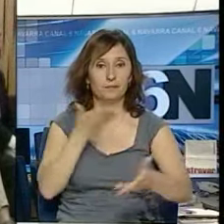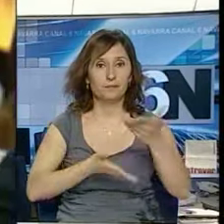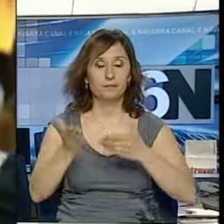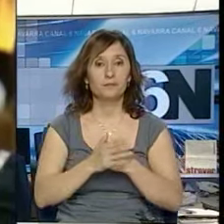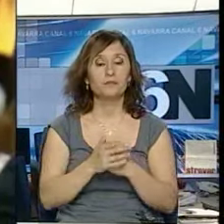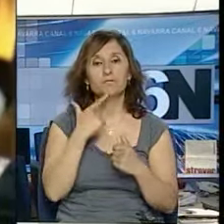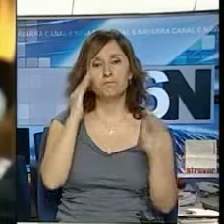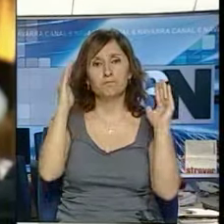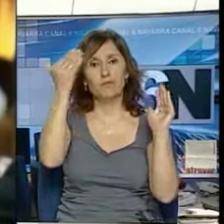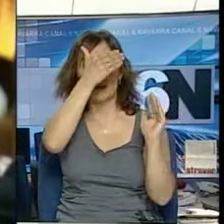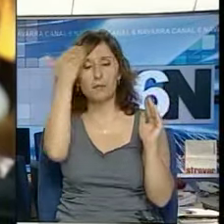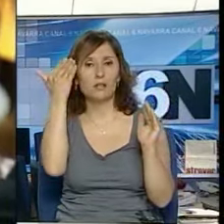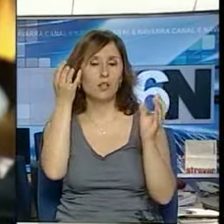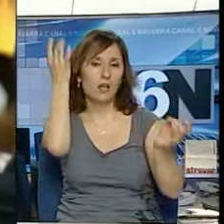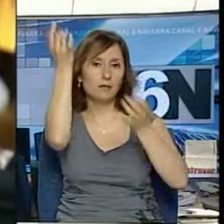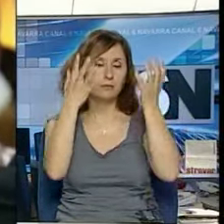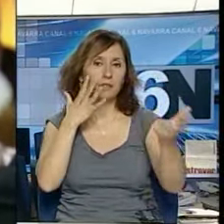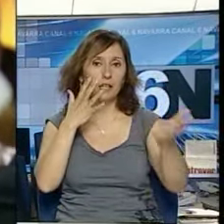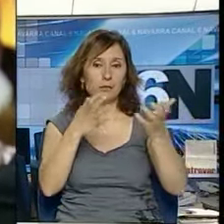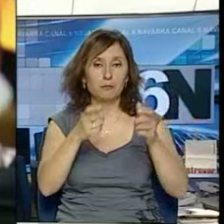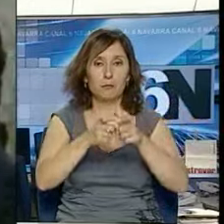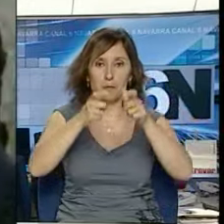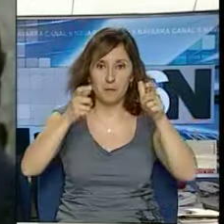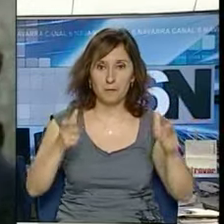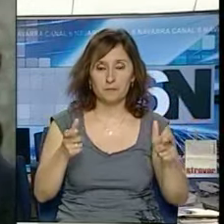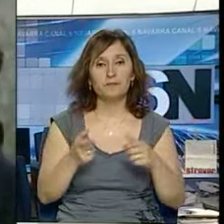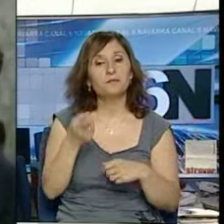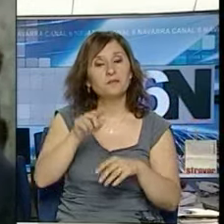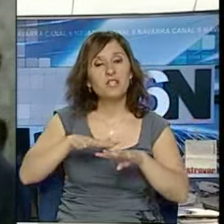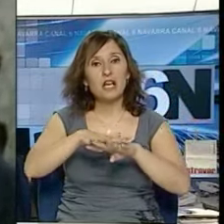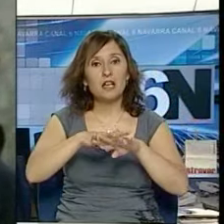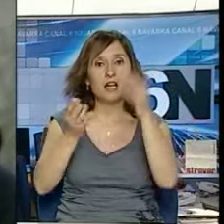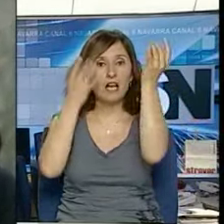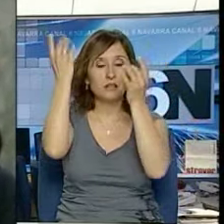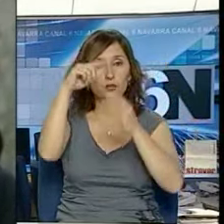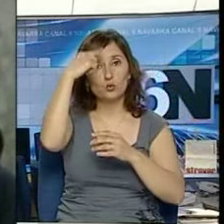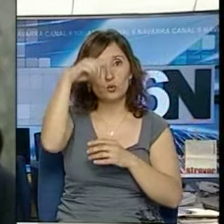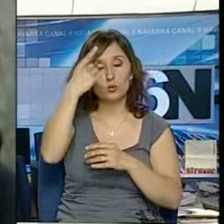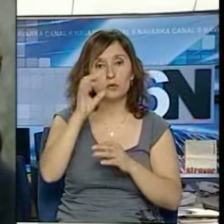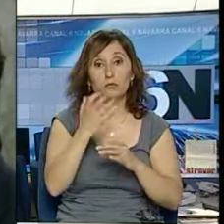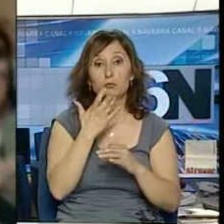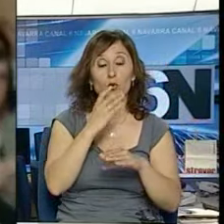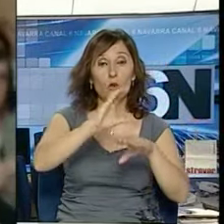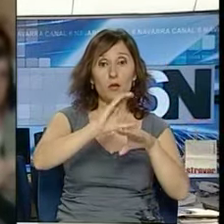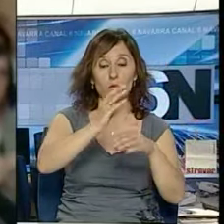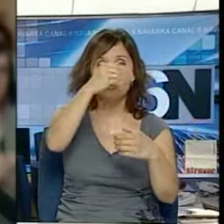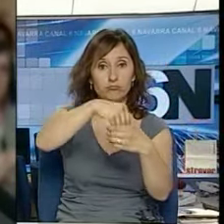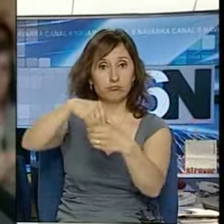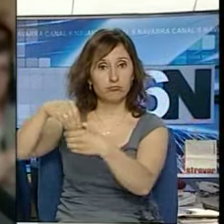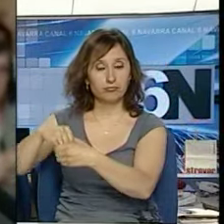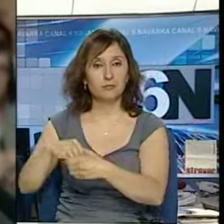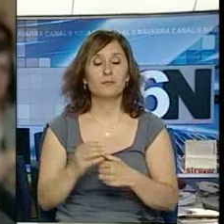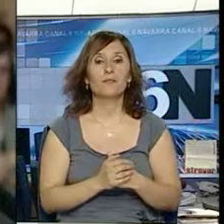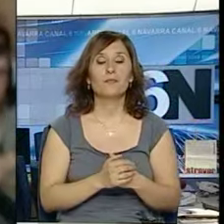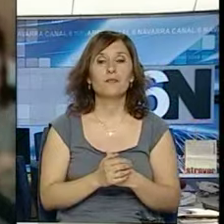espectáculos y actividades en las infraestructuras dependientes del gobierno y crear una red de actividades culturales para las casas de cultura. De esta manera